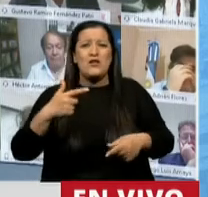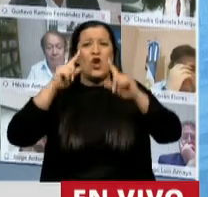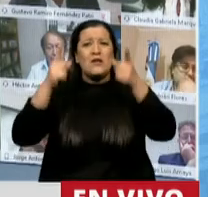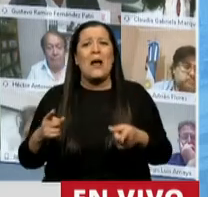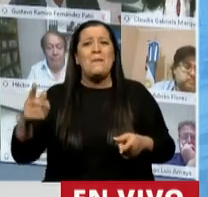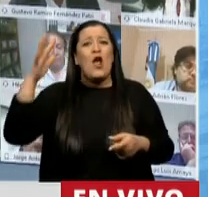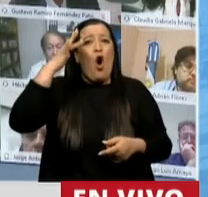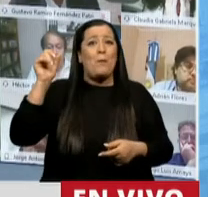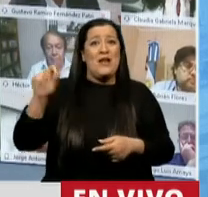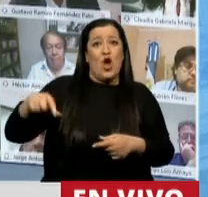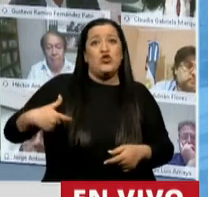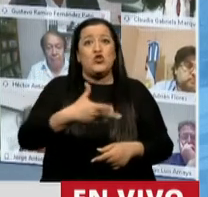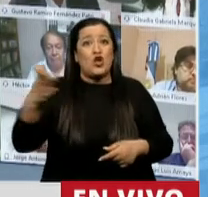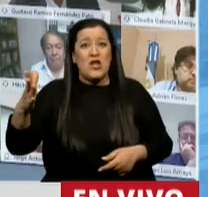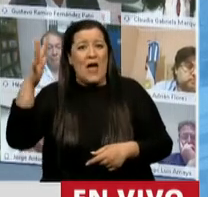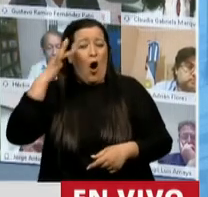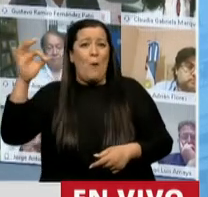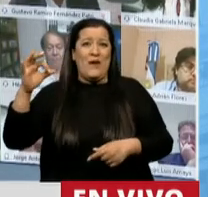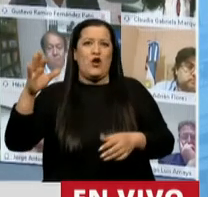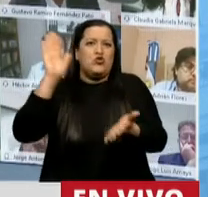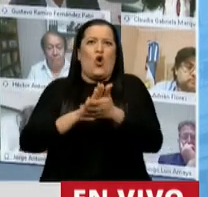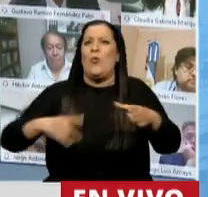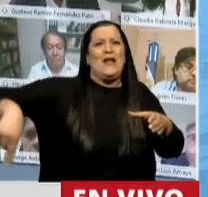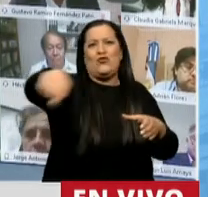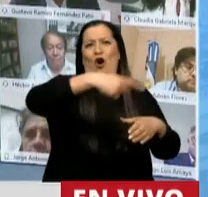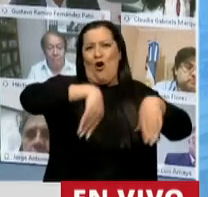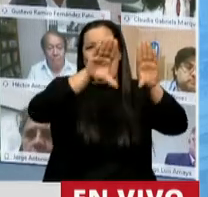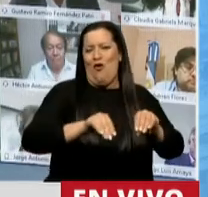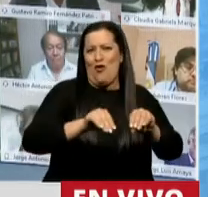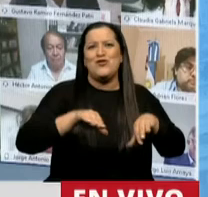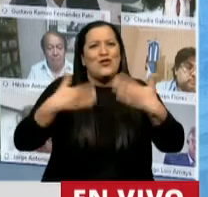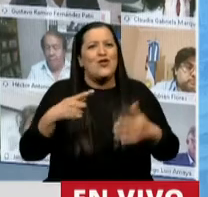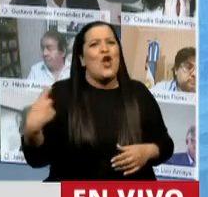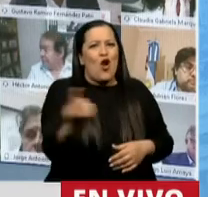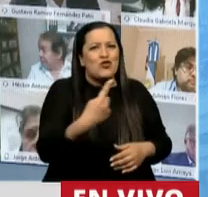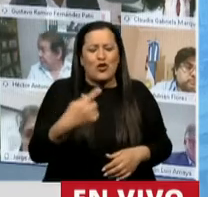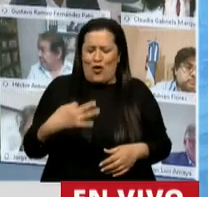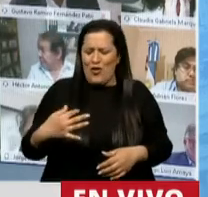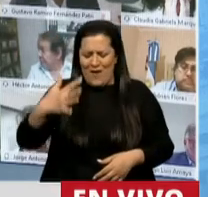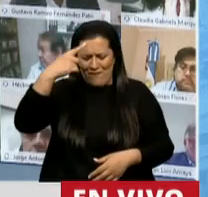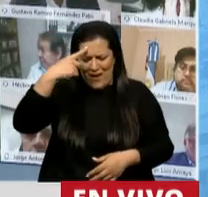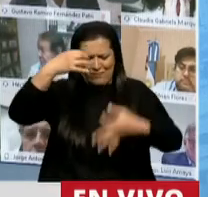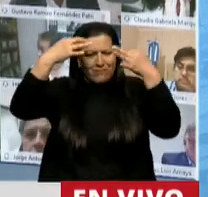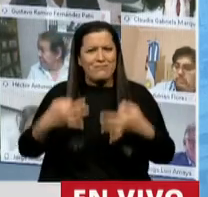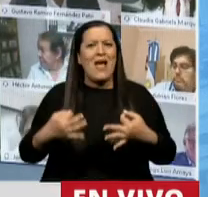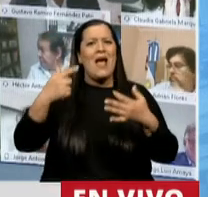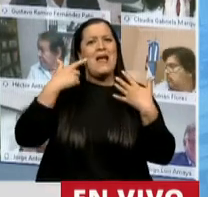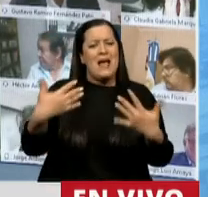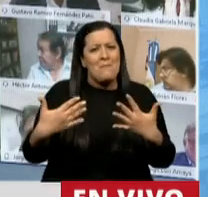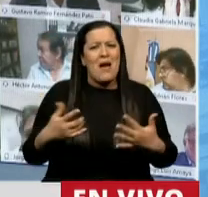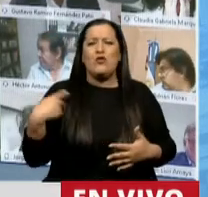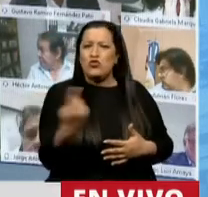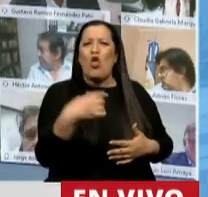opinión por parte de la sociedad que nosotros tenemos que tener la grandeza, la capacidad de aceptar y